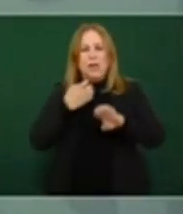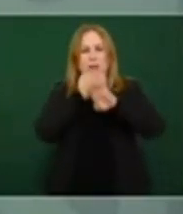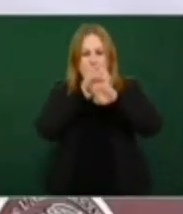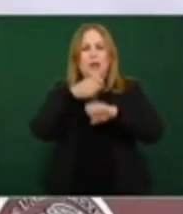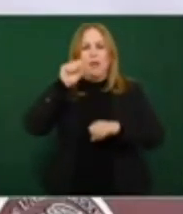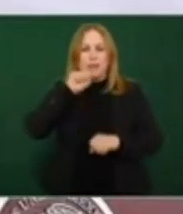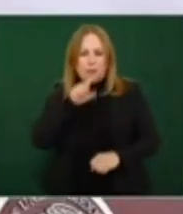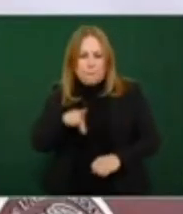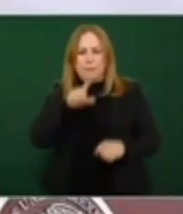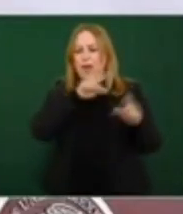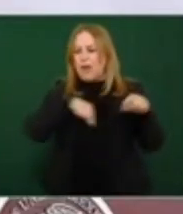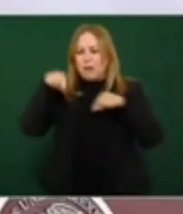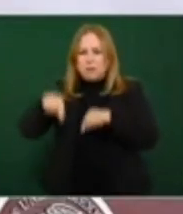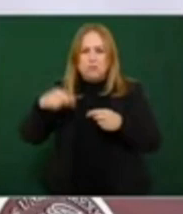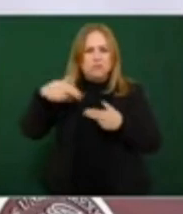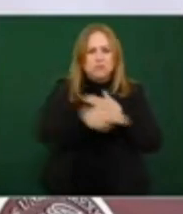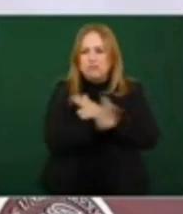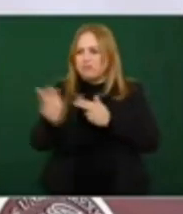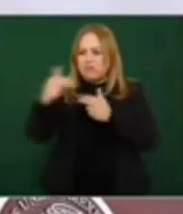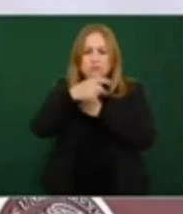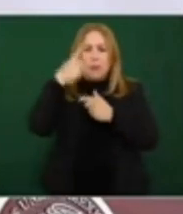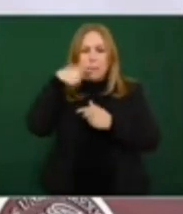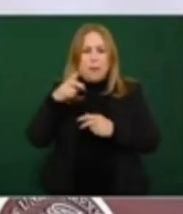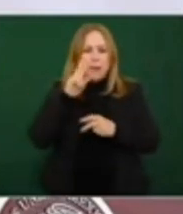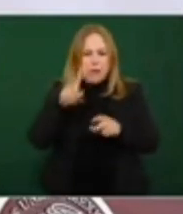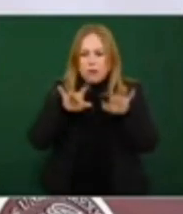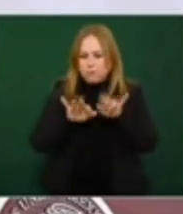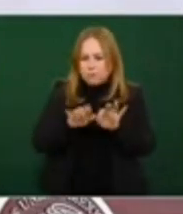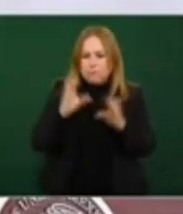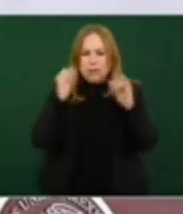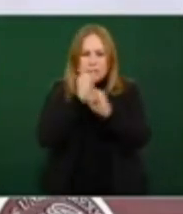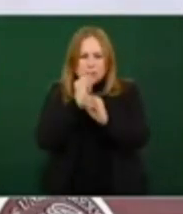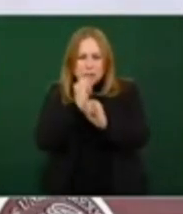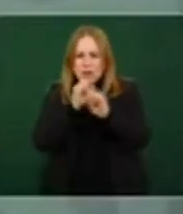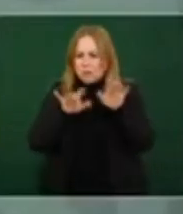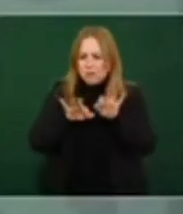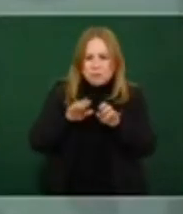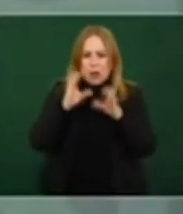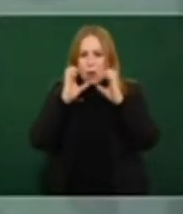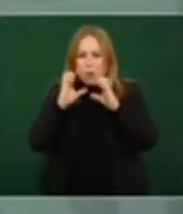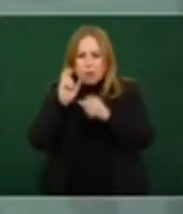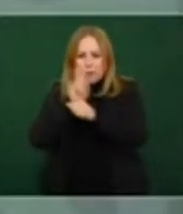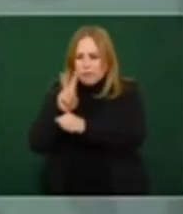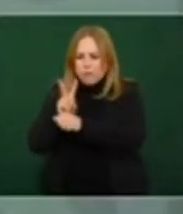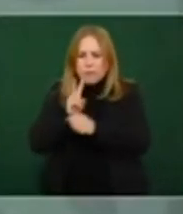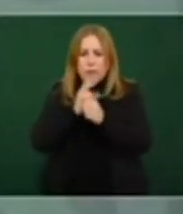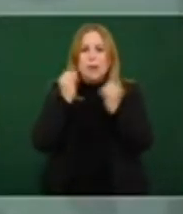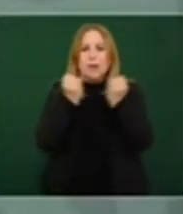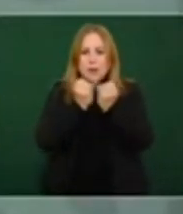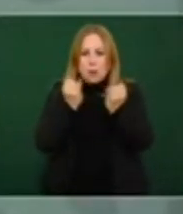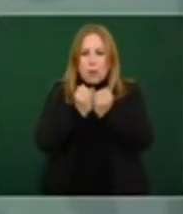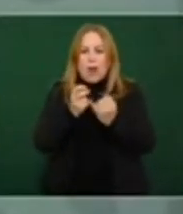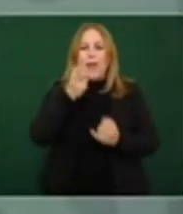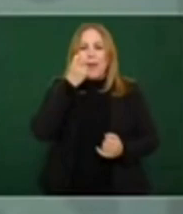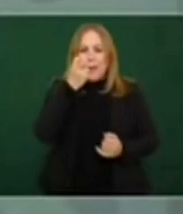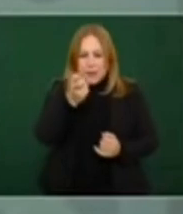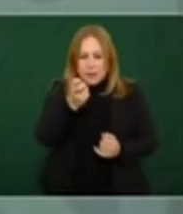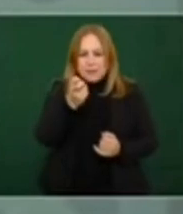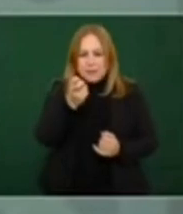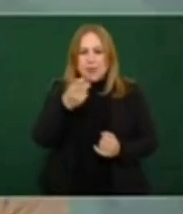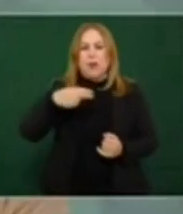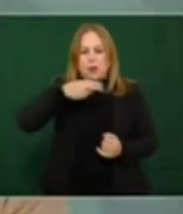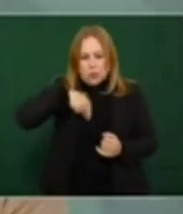número importante de patrullas, de elementos de tecnología, del helicóptero que fue arrendado por gobierno del estado. Y eso justamente